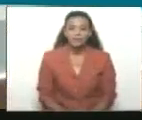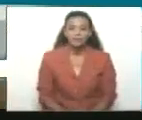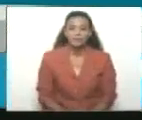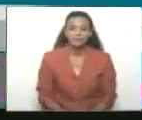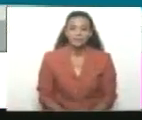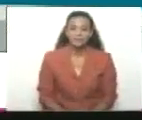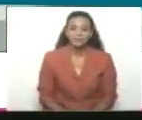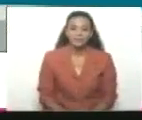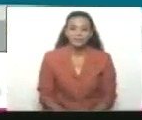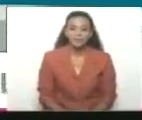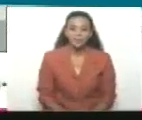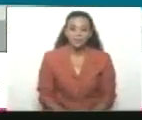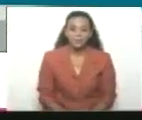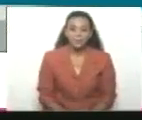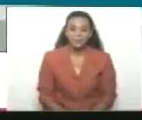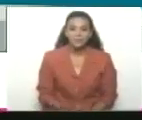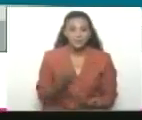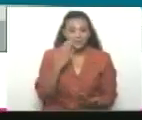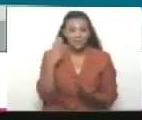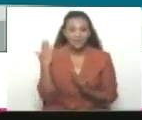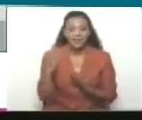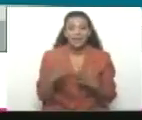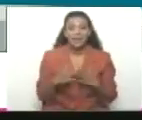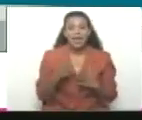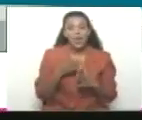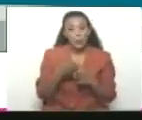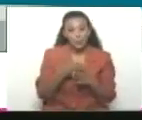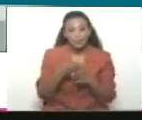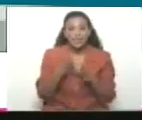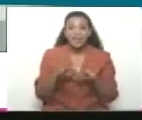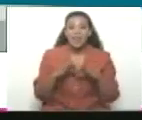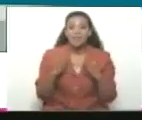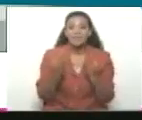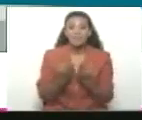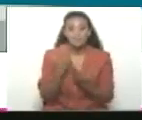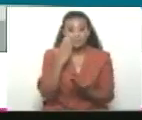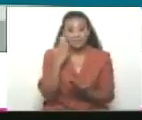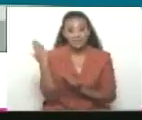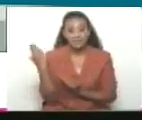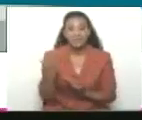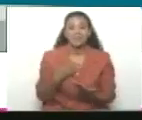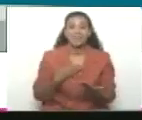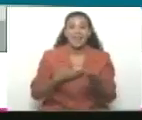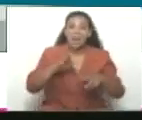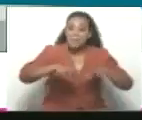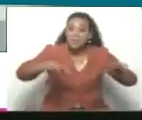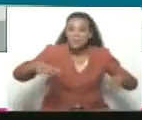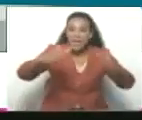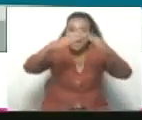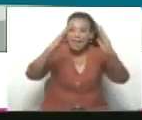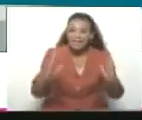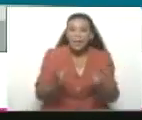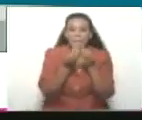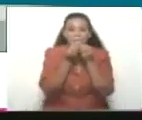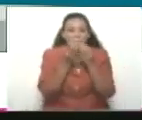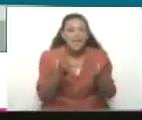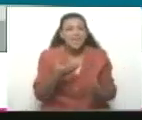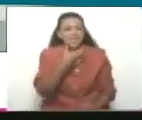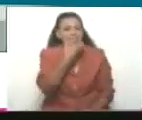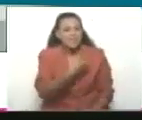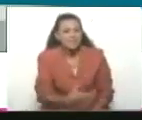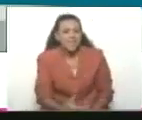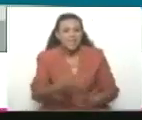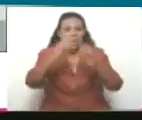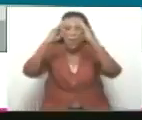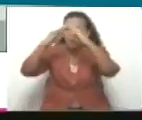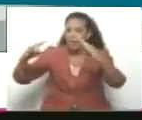música, el baile, la celebración, el compartir, la familia. La gente arregla sus casas. Pone